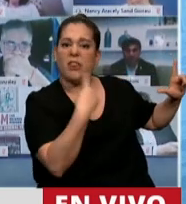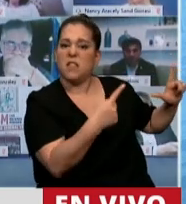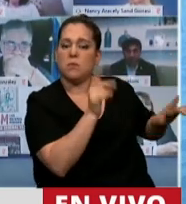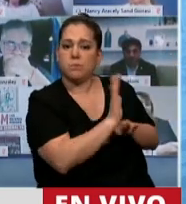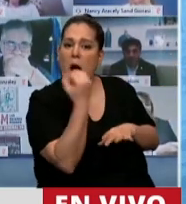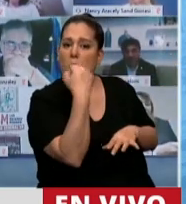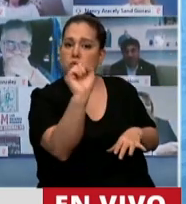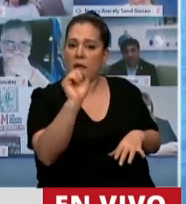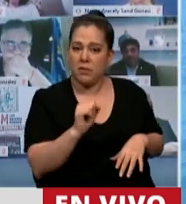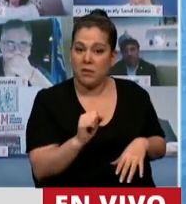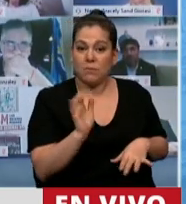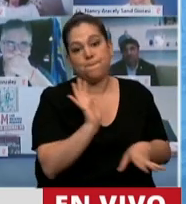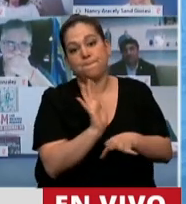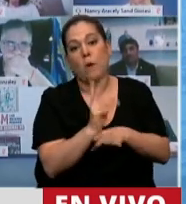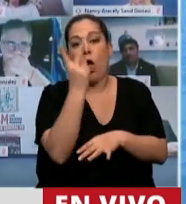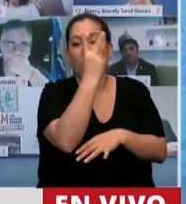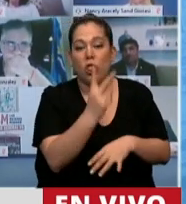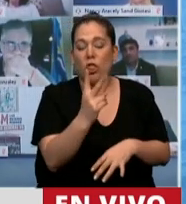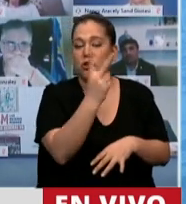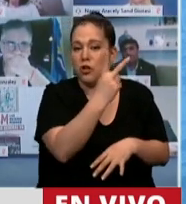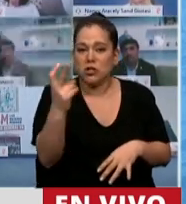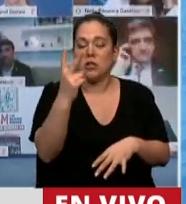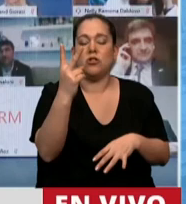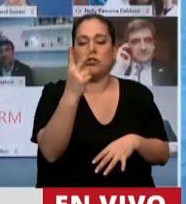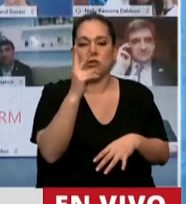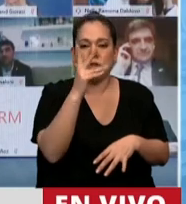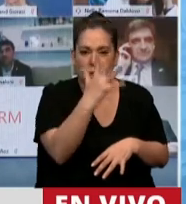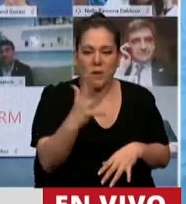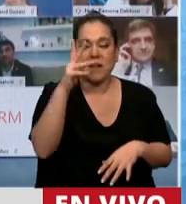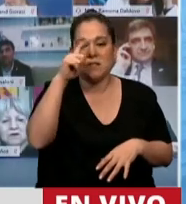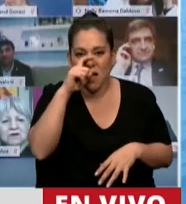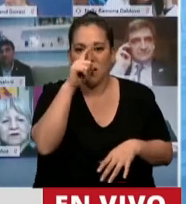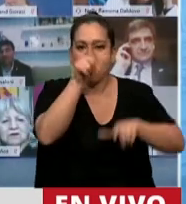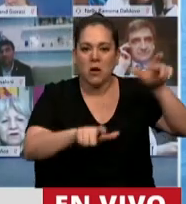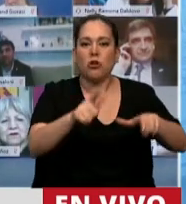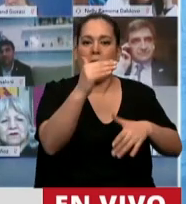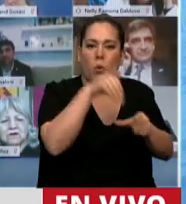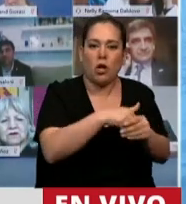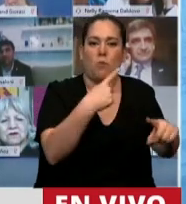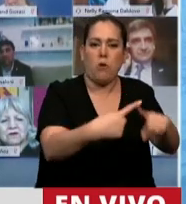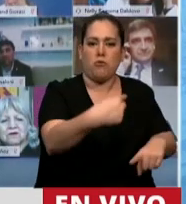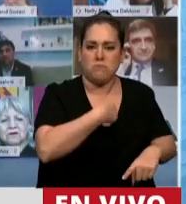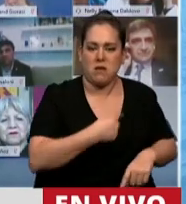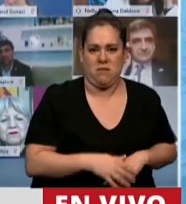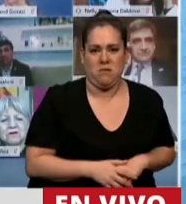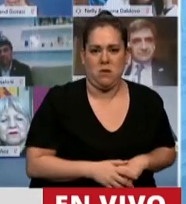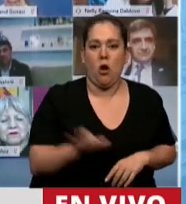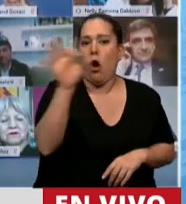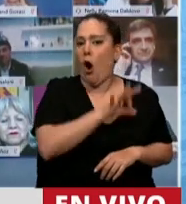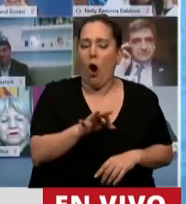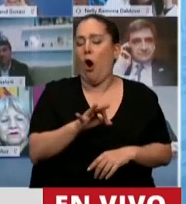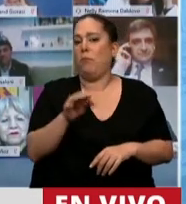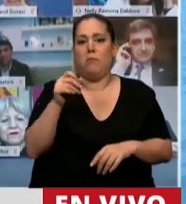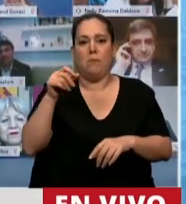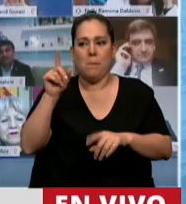presente, no están presentes 250.000 bonaerenses que me votaron. Y cuando no está presente la mitad del recinto, no están presentes 10